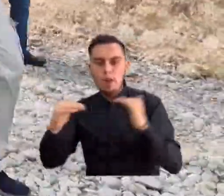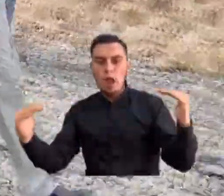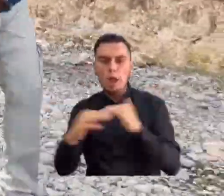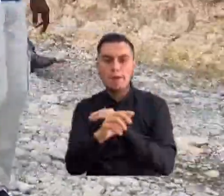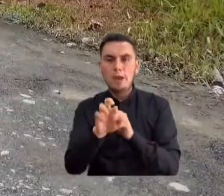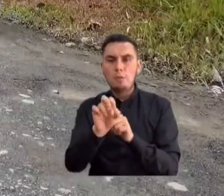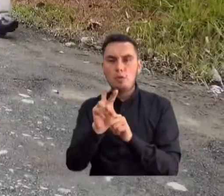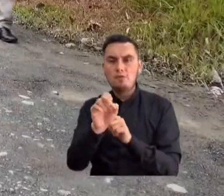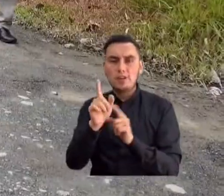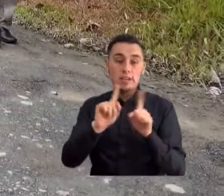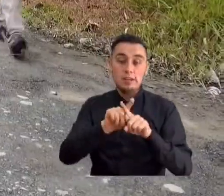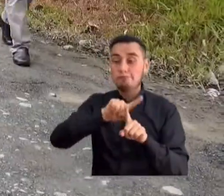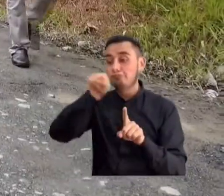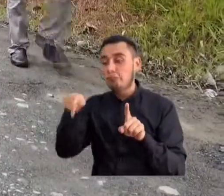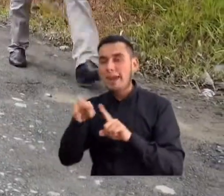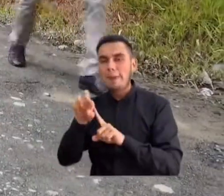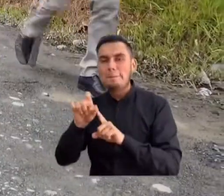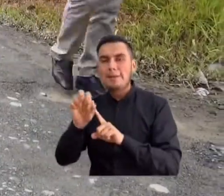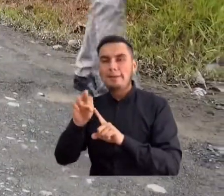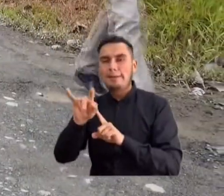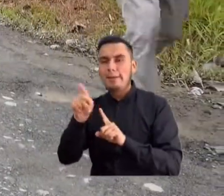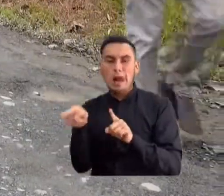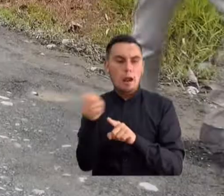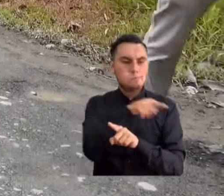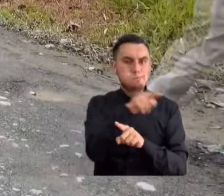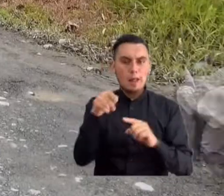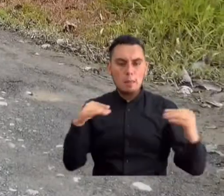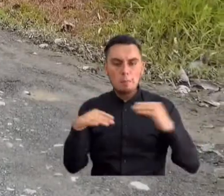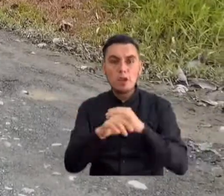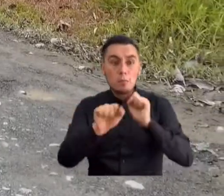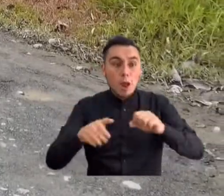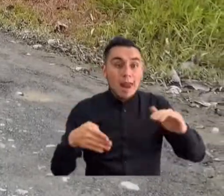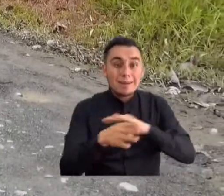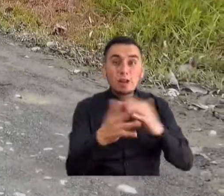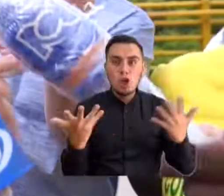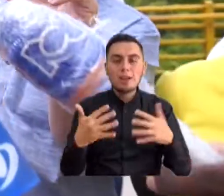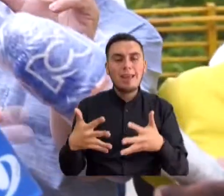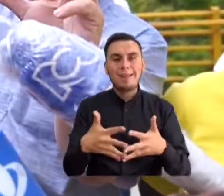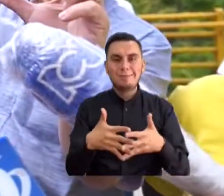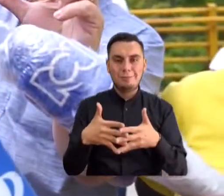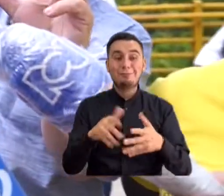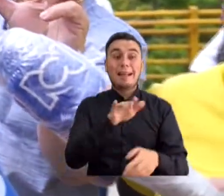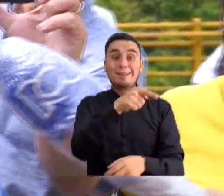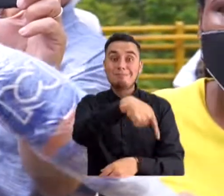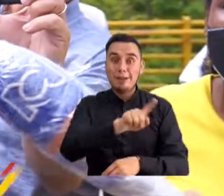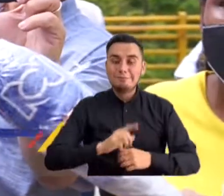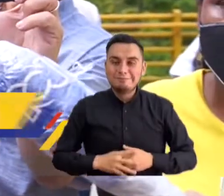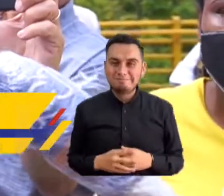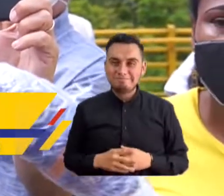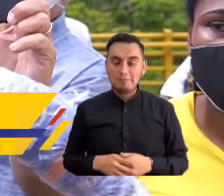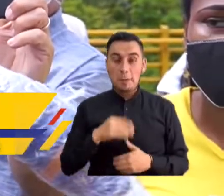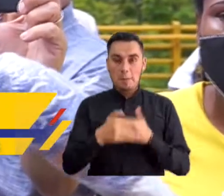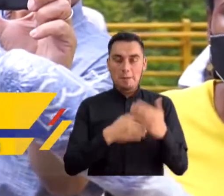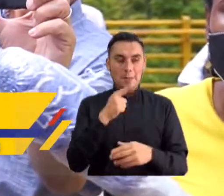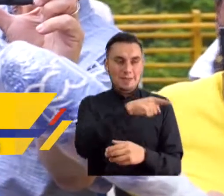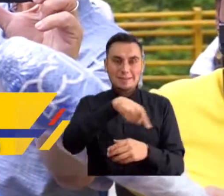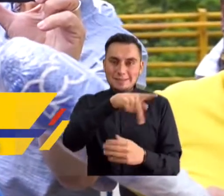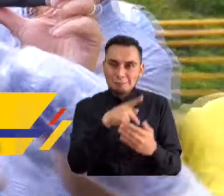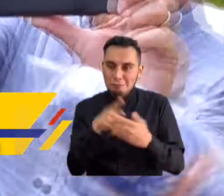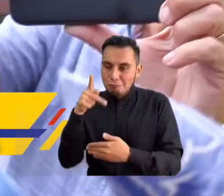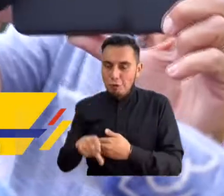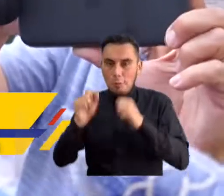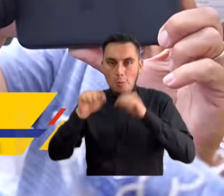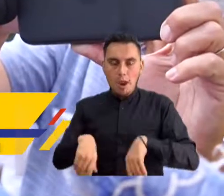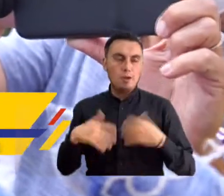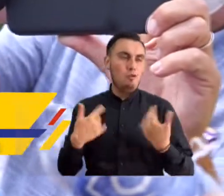kilómetros en la vía Porvenir la Platina, que permite el ingreso a Quibdó. Que este proyecto de Puente Platino sea una realidad